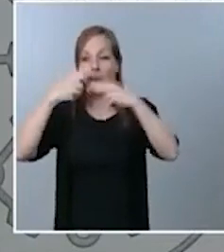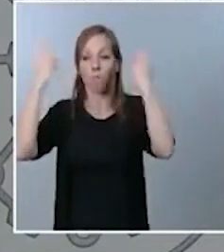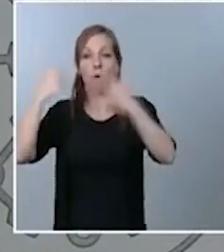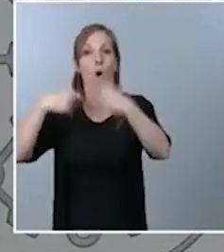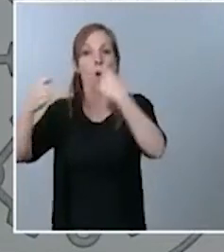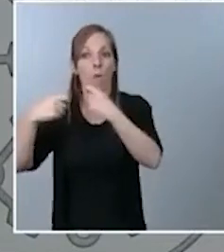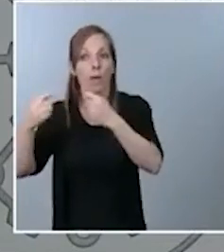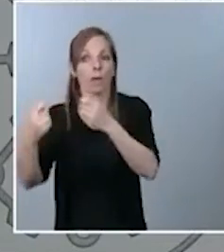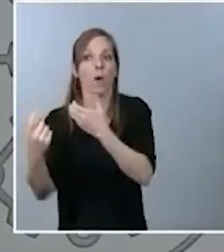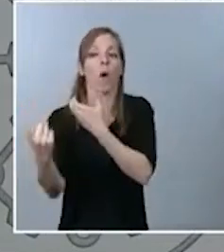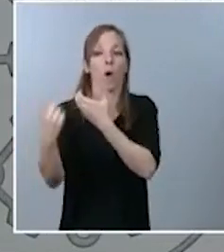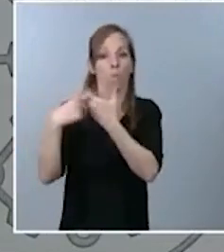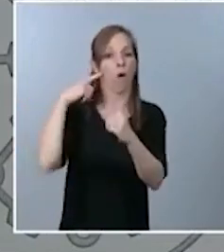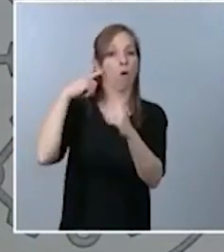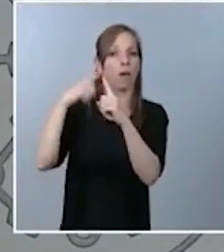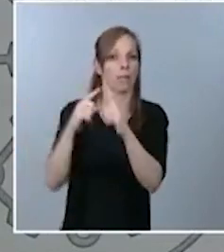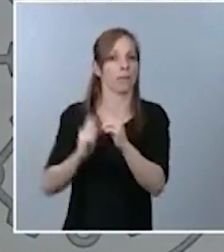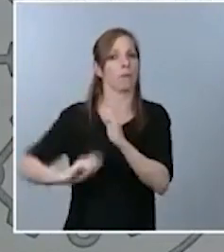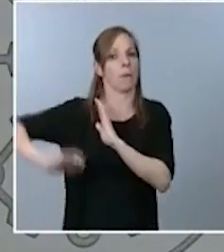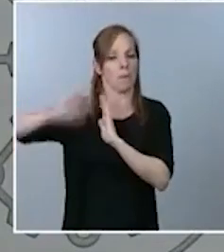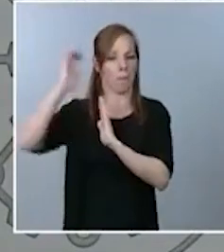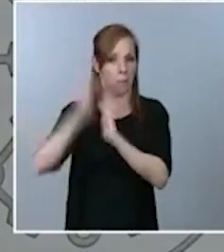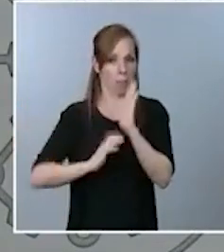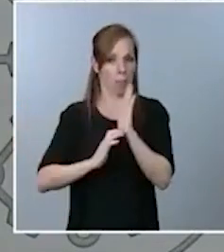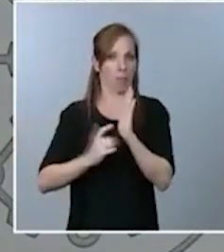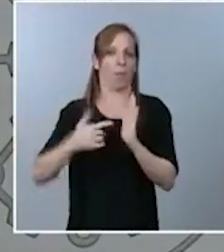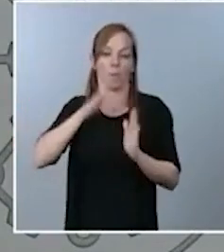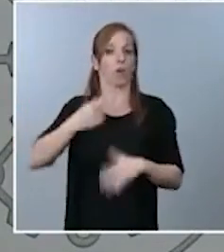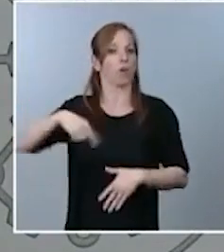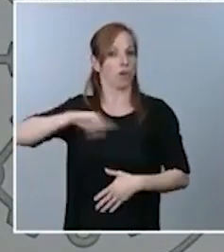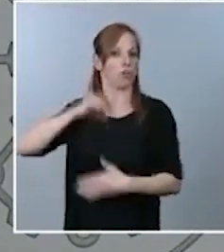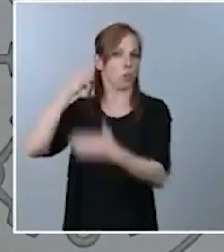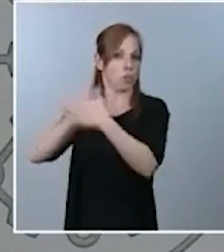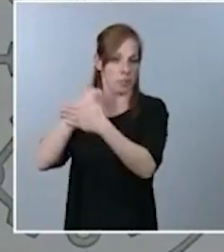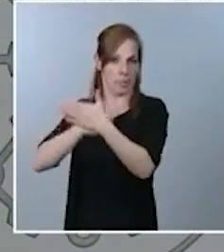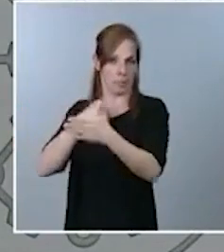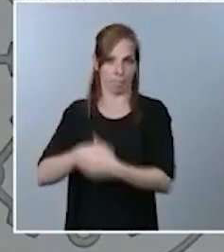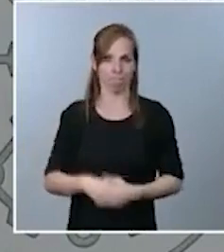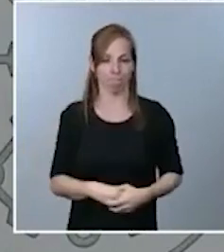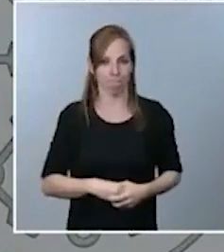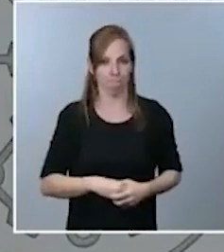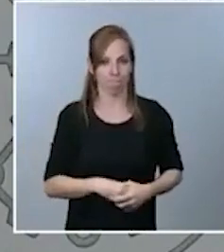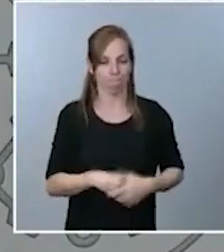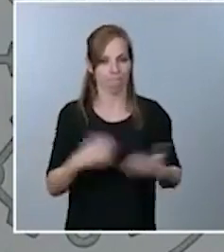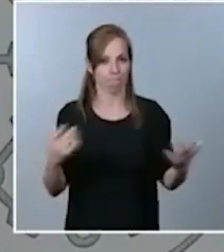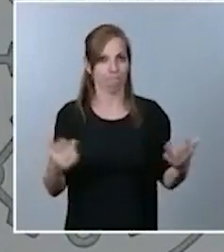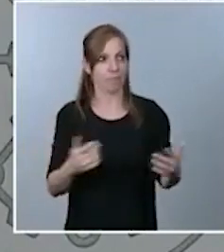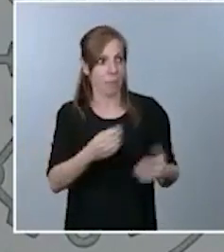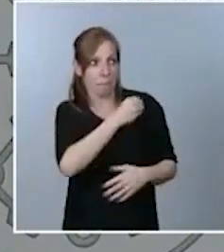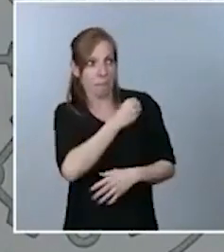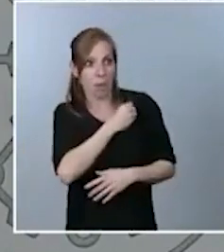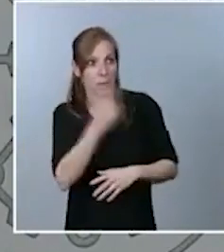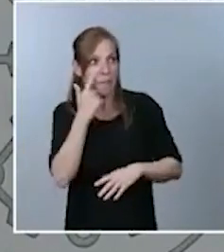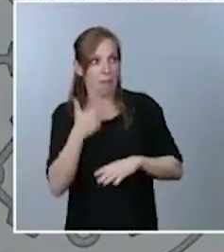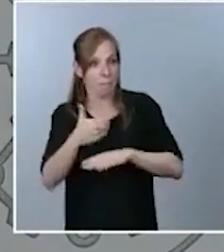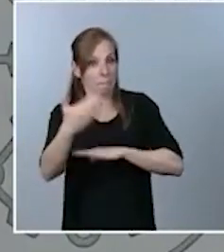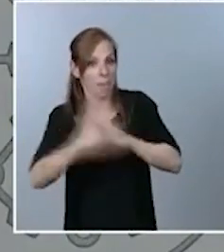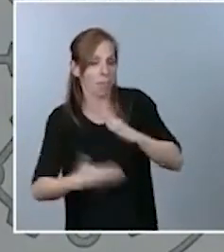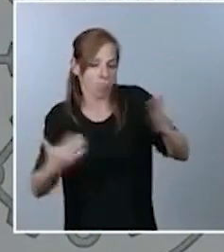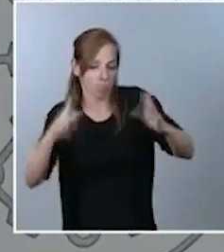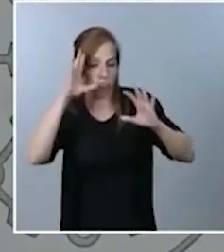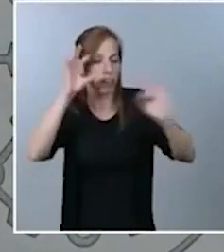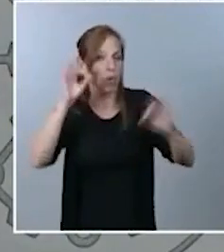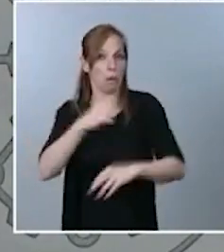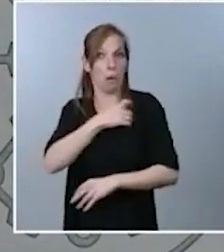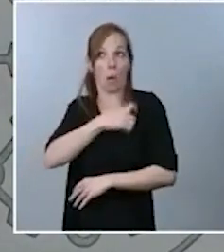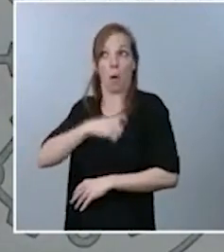estamos demandando que se pueda bajar. Me comentan los plazos, evidentemente, la Comisión responderá en breve, pero